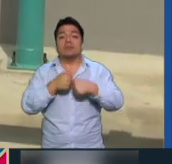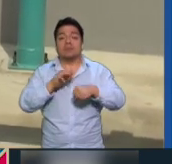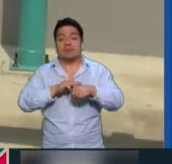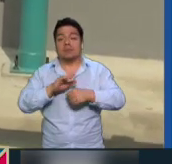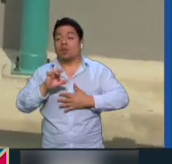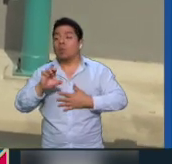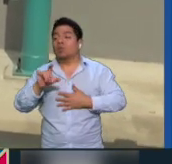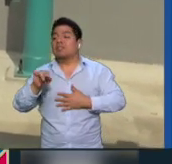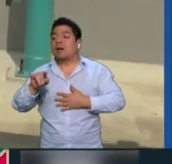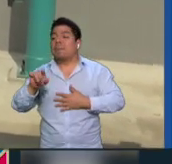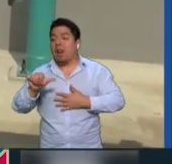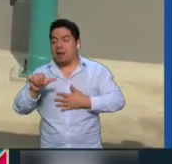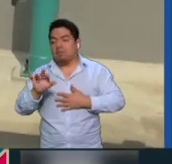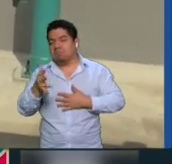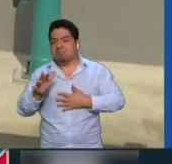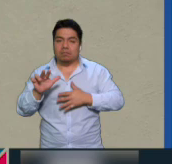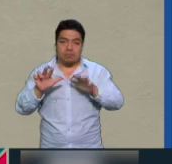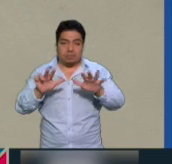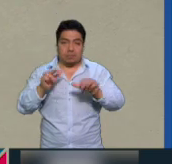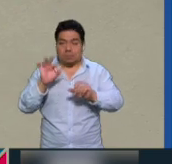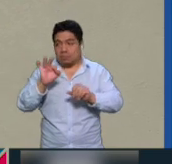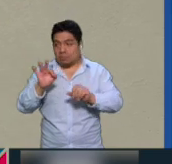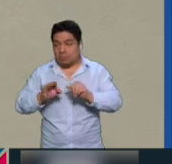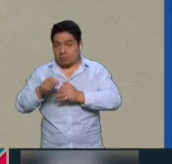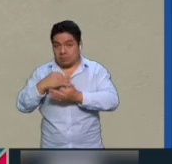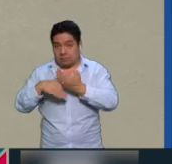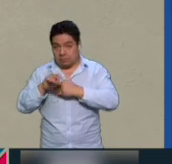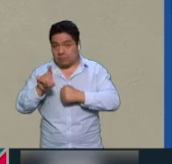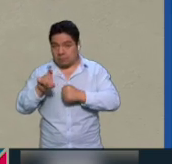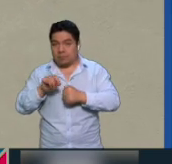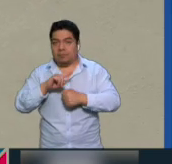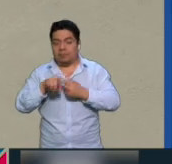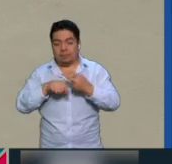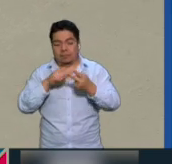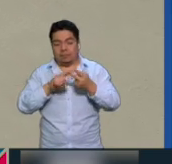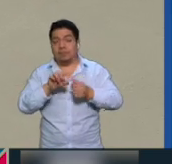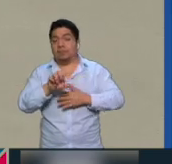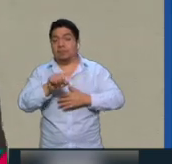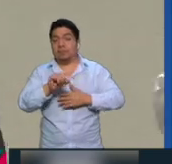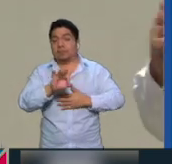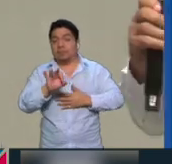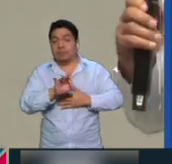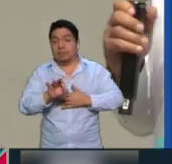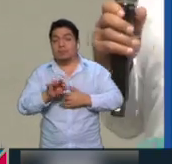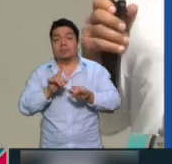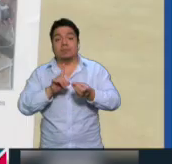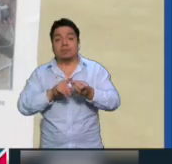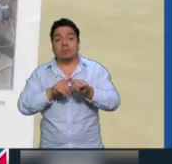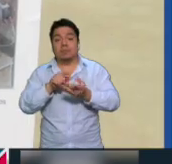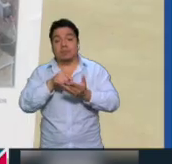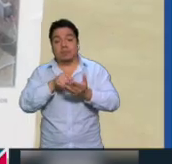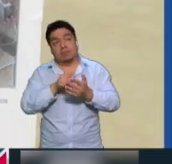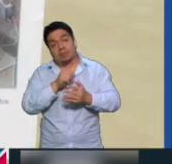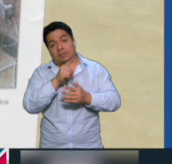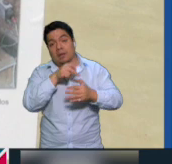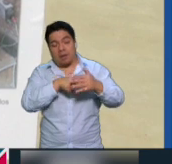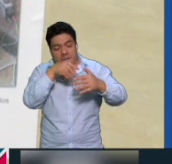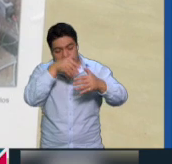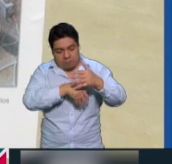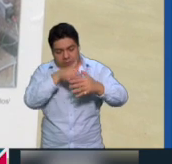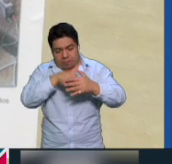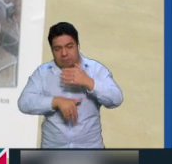Kutzamala, que aporta cerca del 18% del abasto necesario y más del 60% del agua se obtiene de la extracción de pozos,